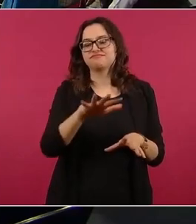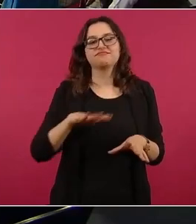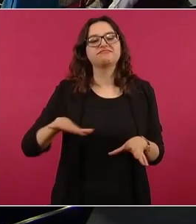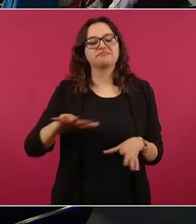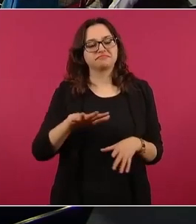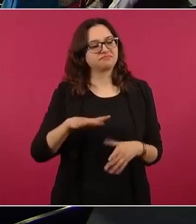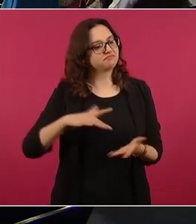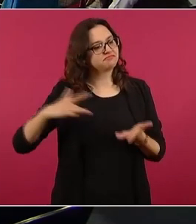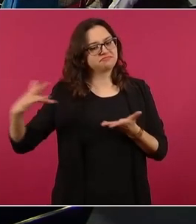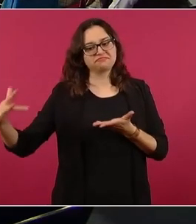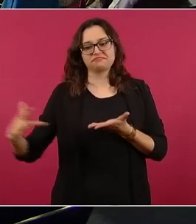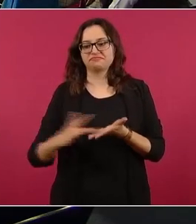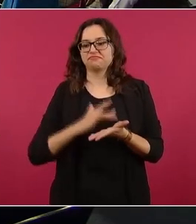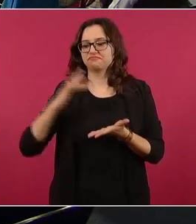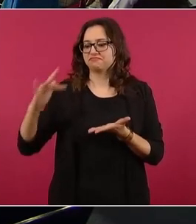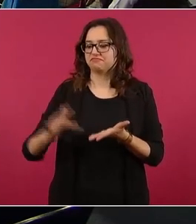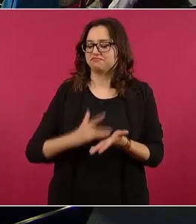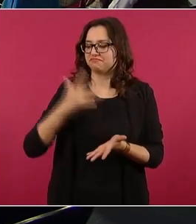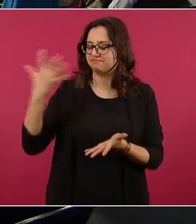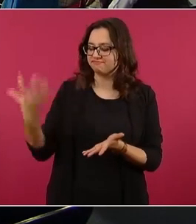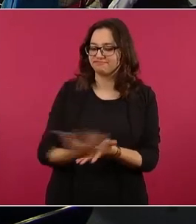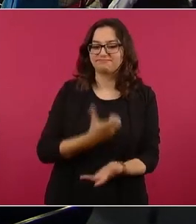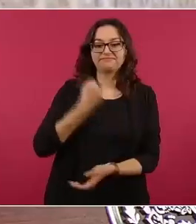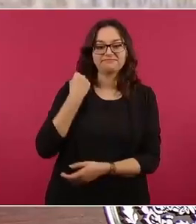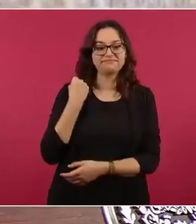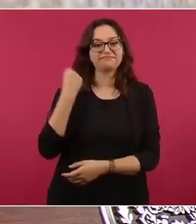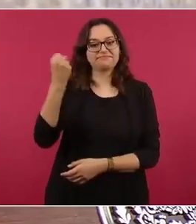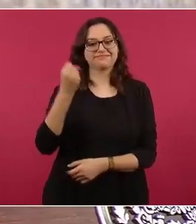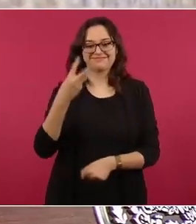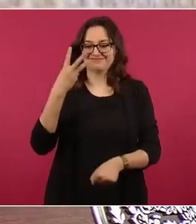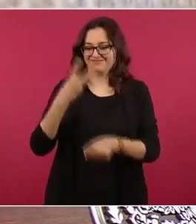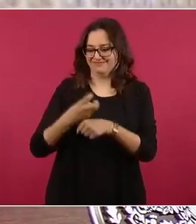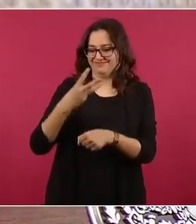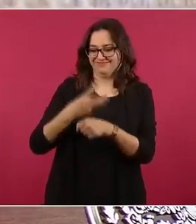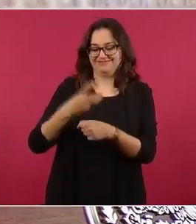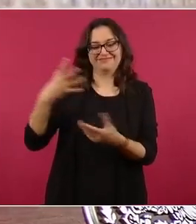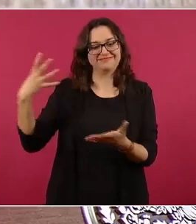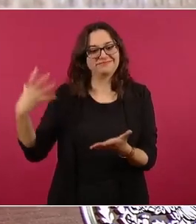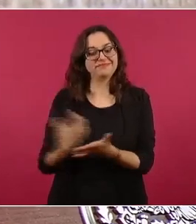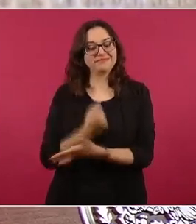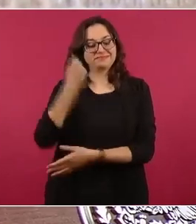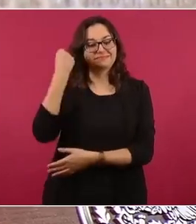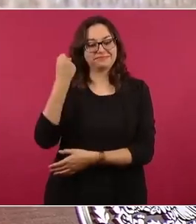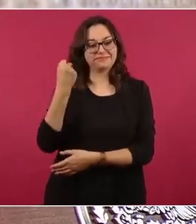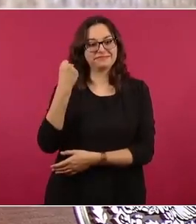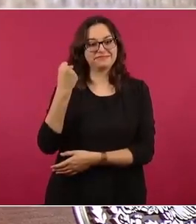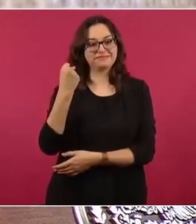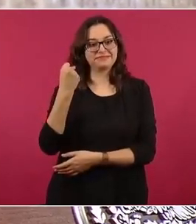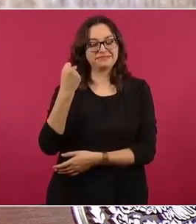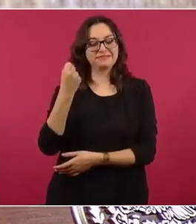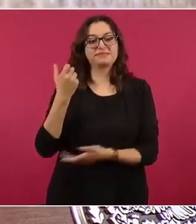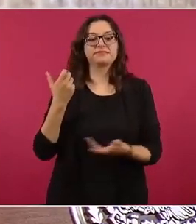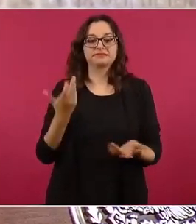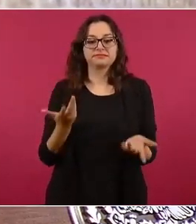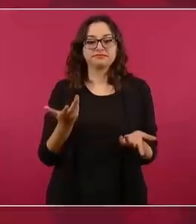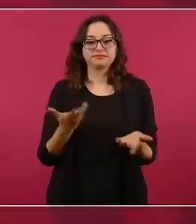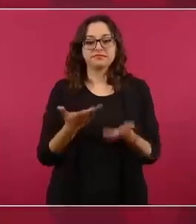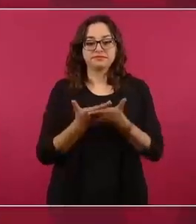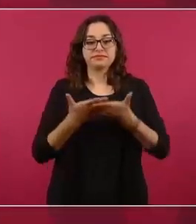y ahora sí, ya.